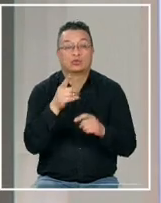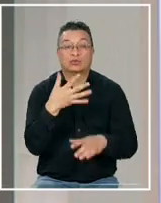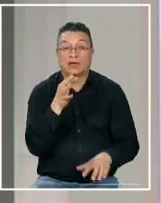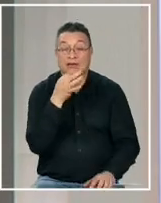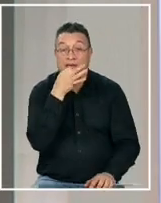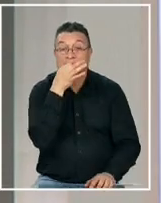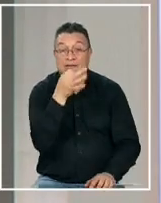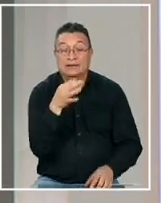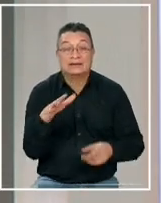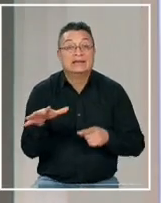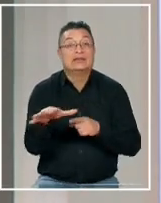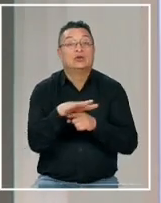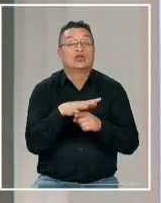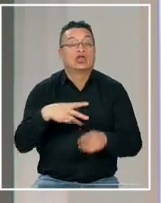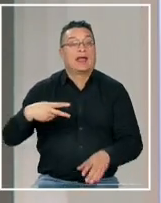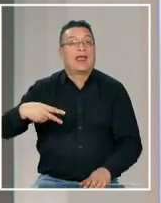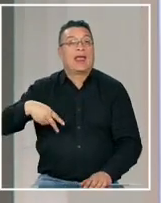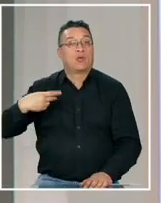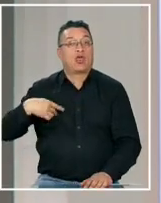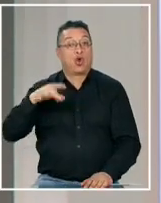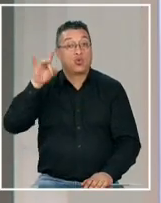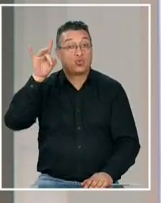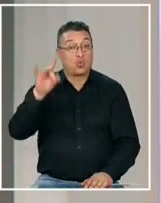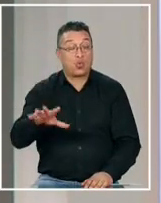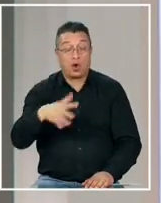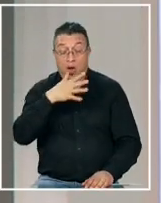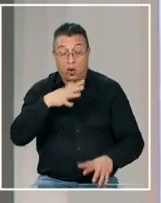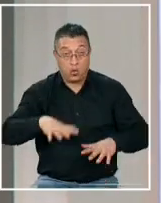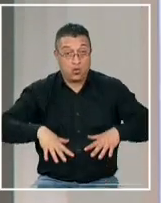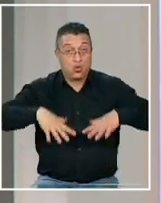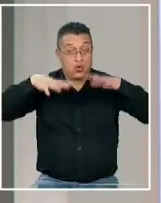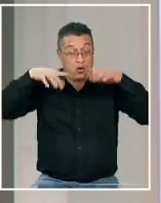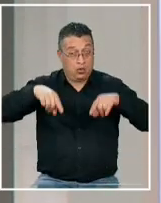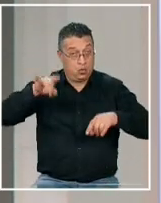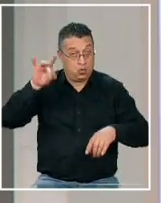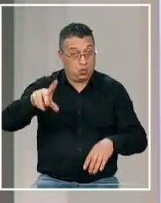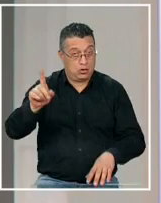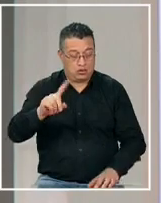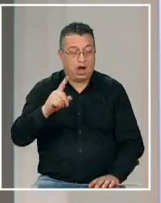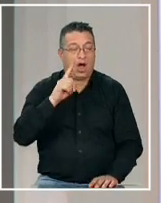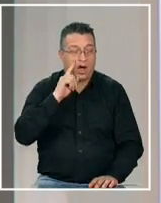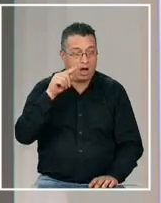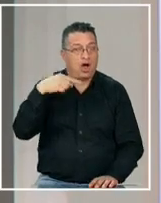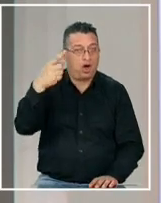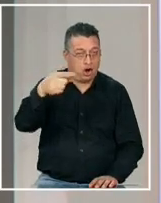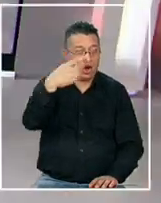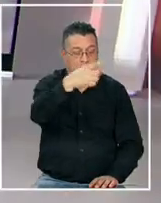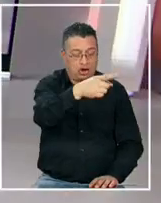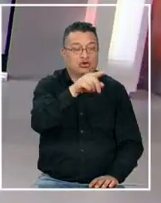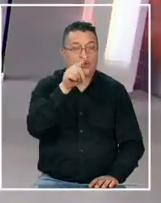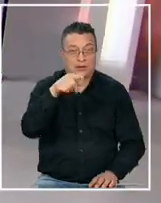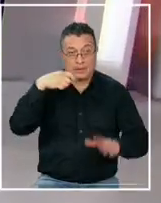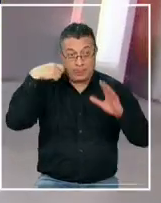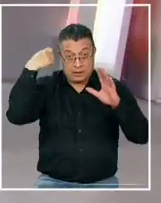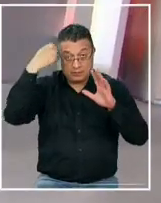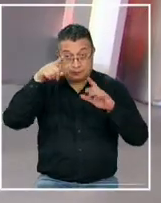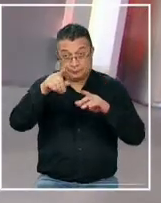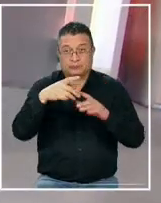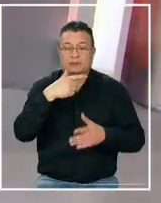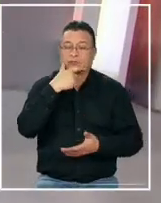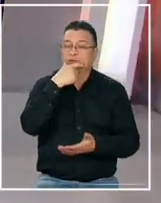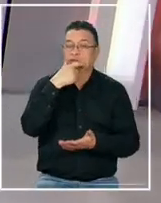poco la situación en Ecuador que no es la única inundación que vamos a ver durante este noticiero pero que al menos las imágenes son